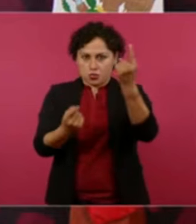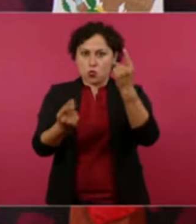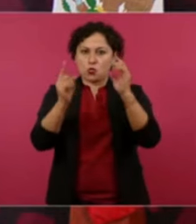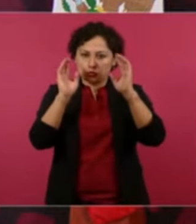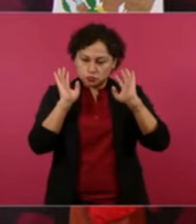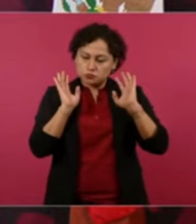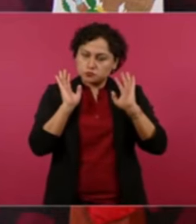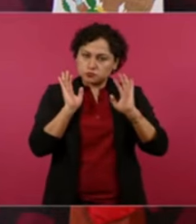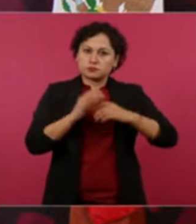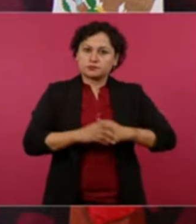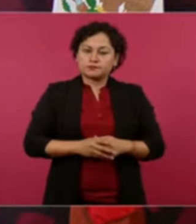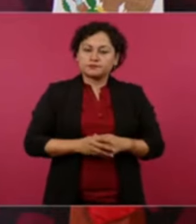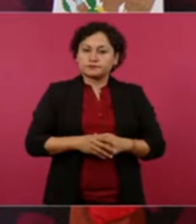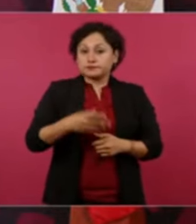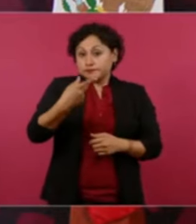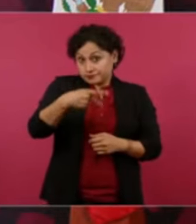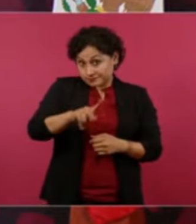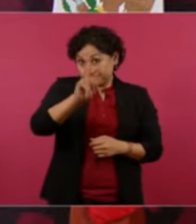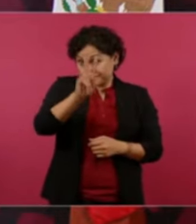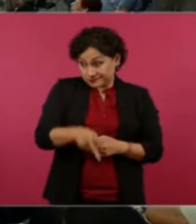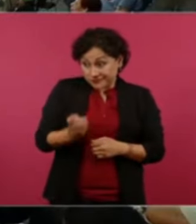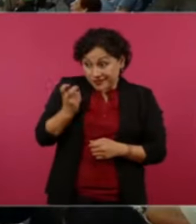es que a veces se olvida eso